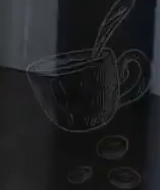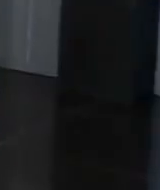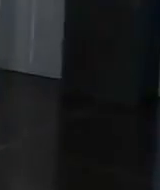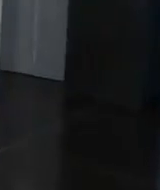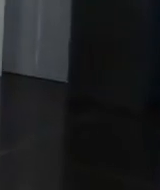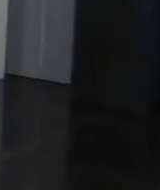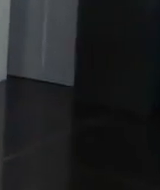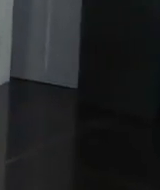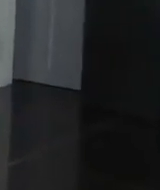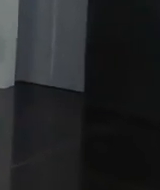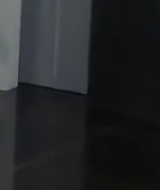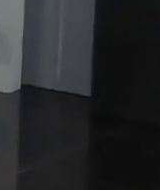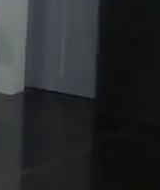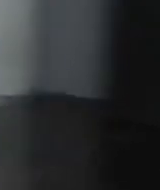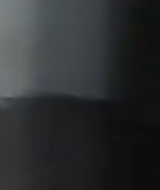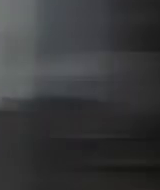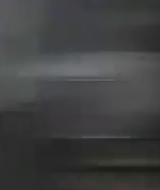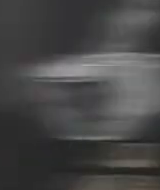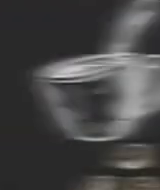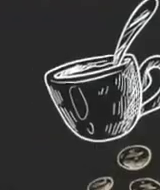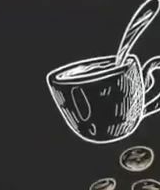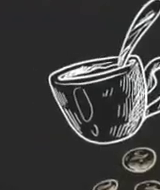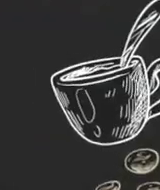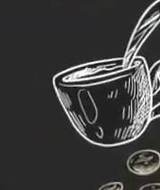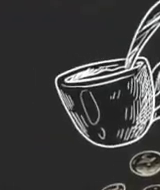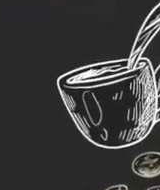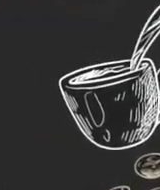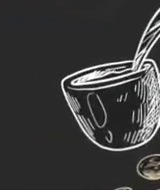1 de la tarde, te invito un cafecito.